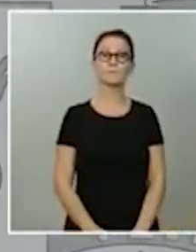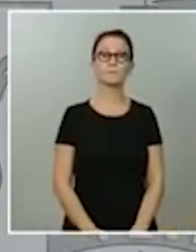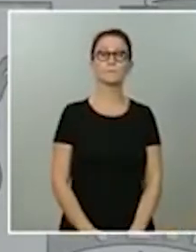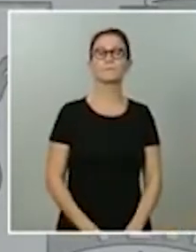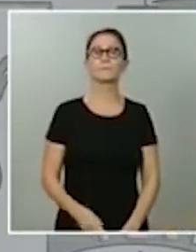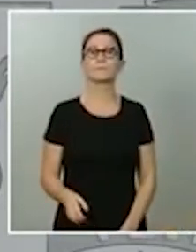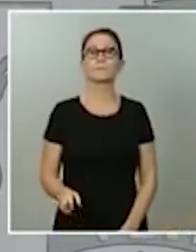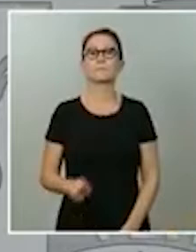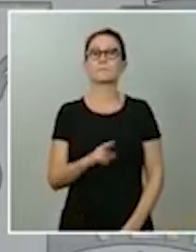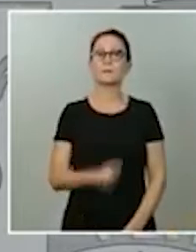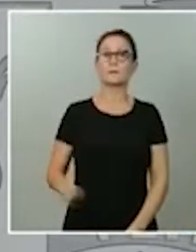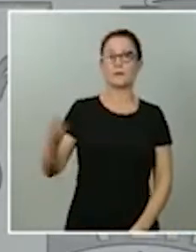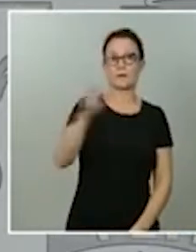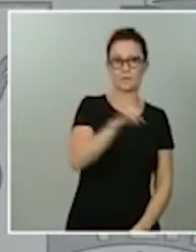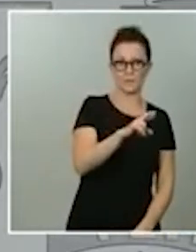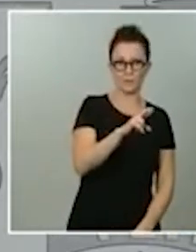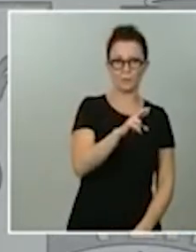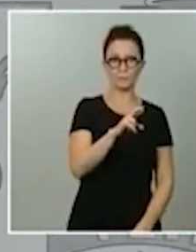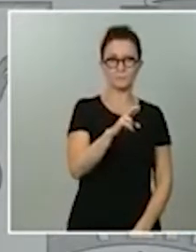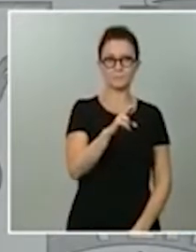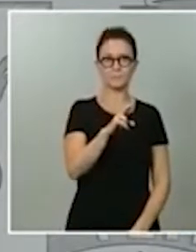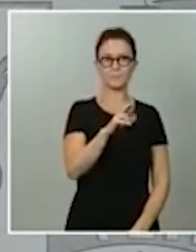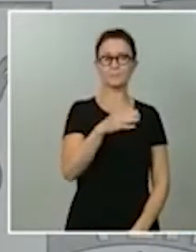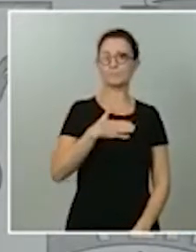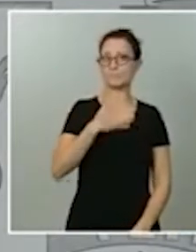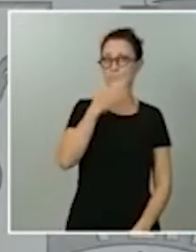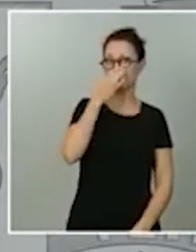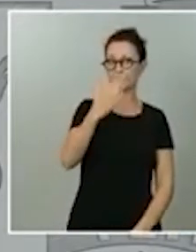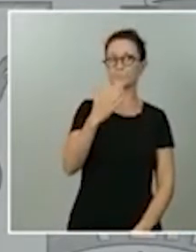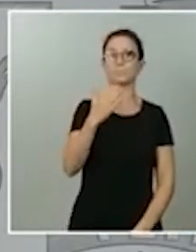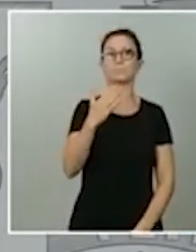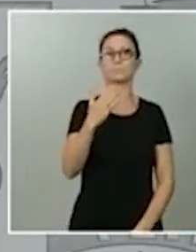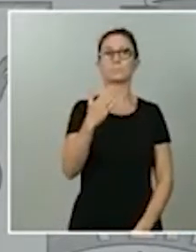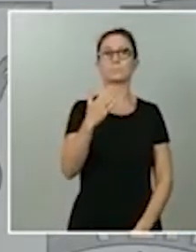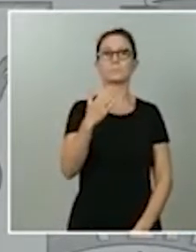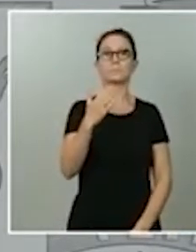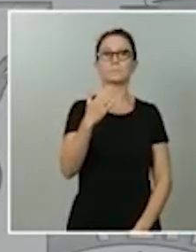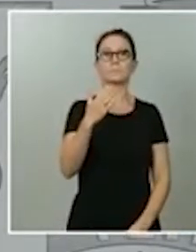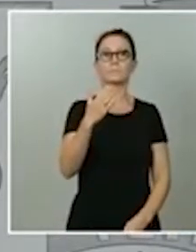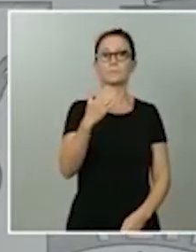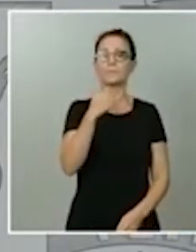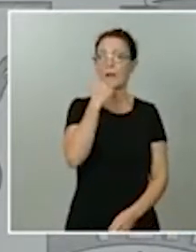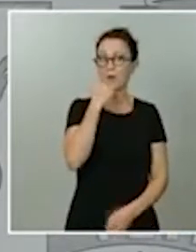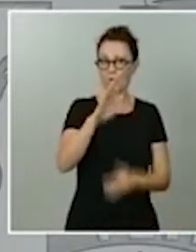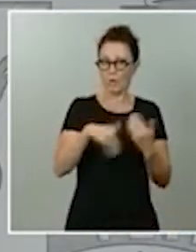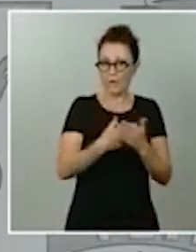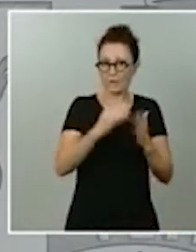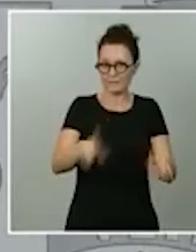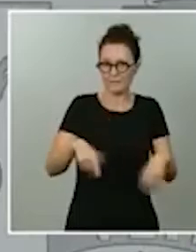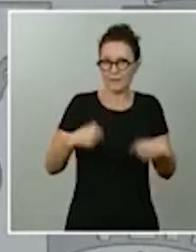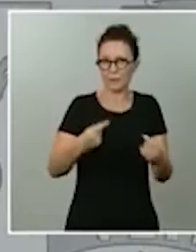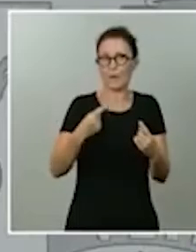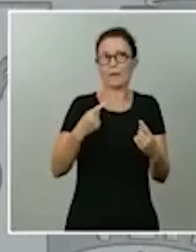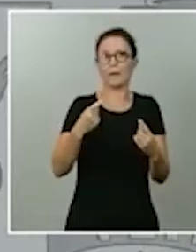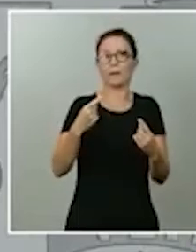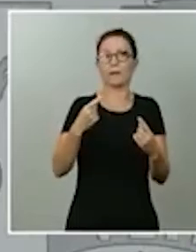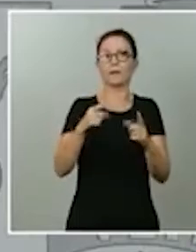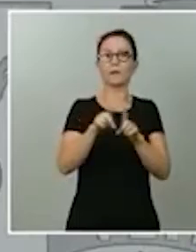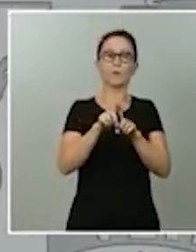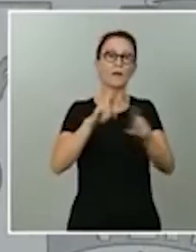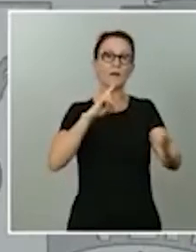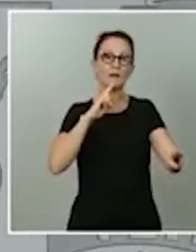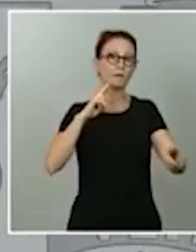incluso natural a pensar que la respuesta que tenemos que dar a esta segunda fase tiene que ser semejante a la primera.